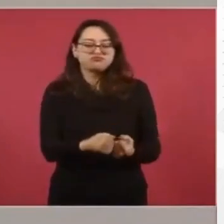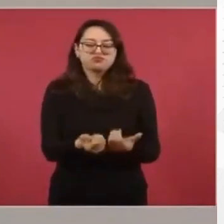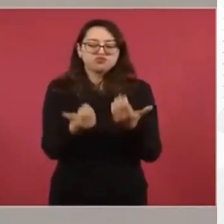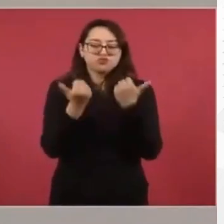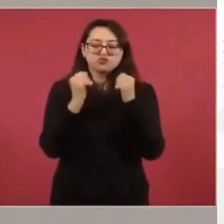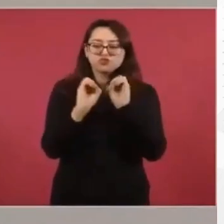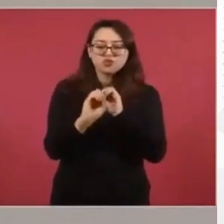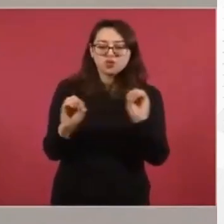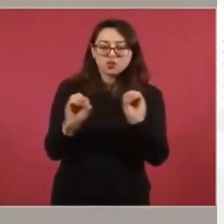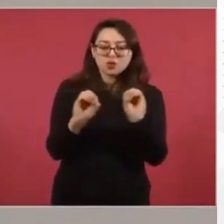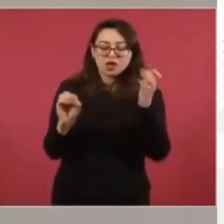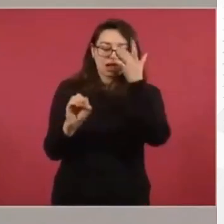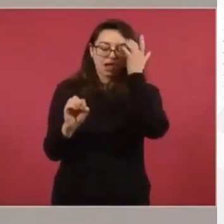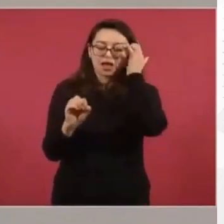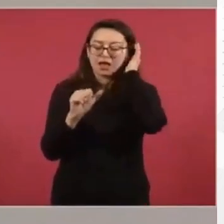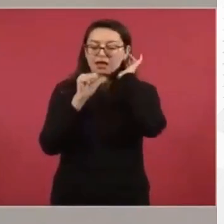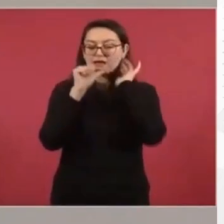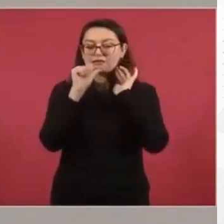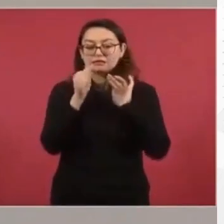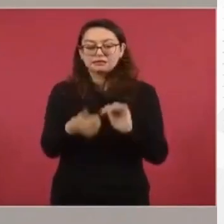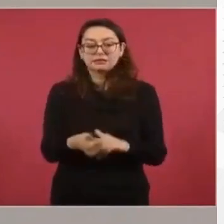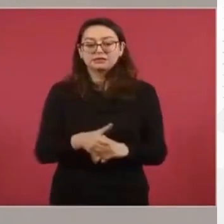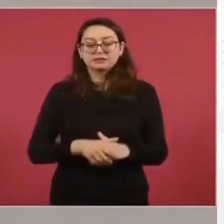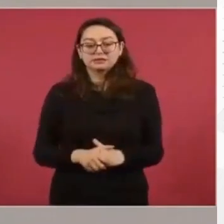existe una orden de aprehensión, señor presidente.